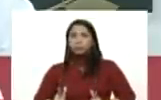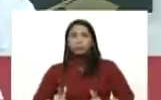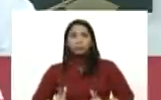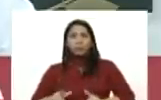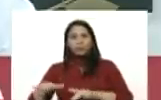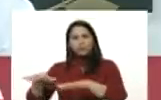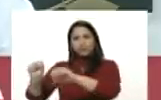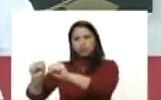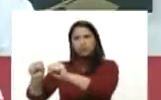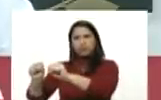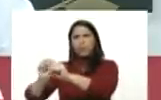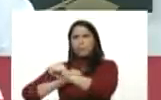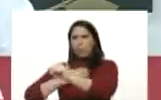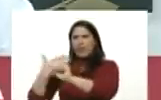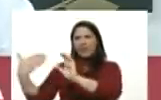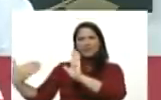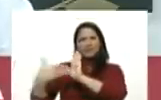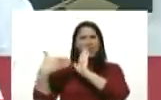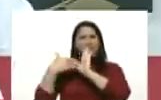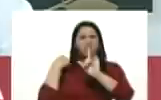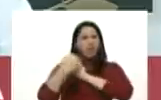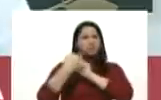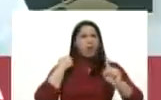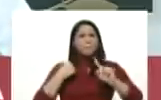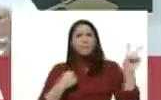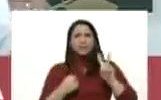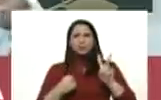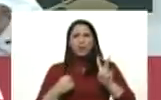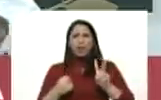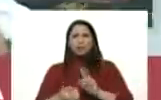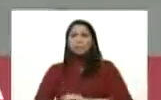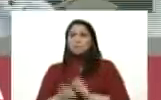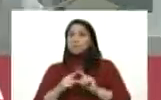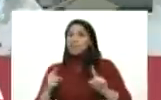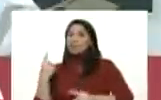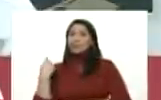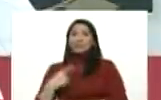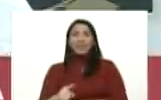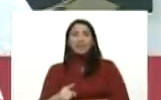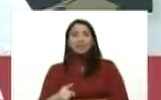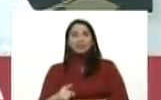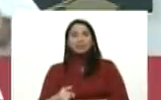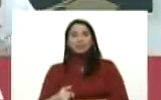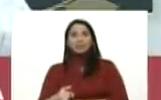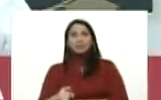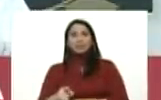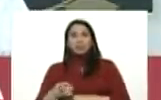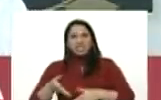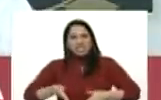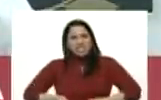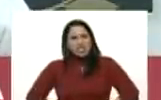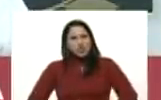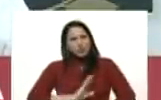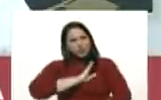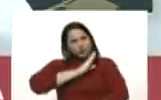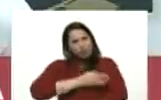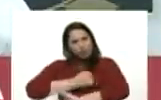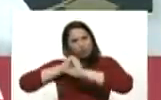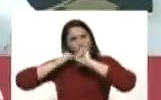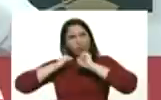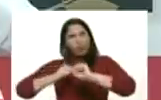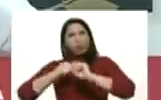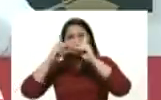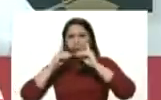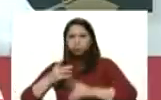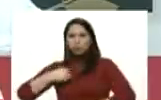imperialismo podrá atacar agredir a Venezuela amenazarla pero tiene hijos valientes y decididos